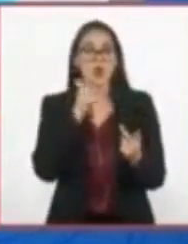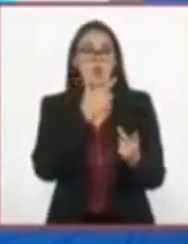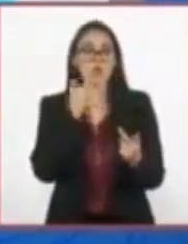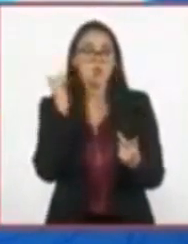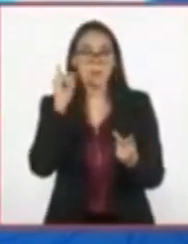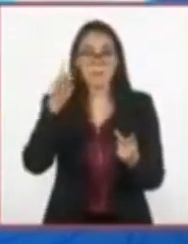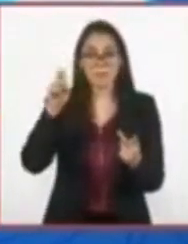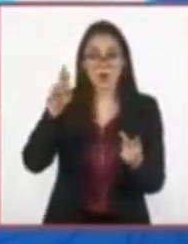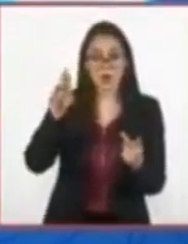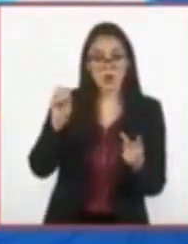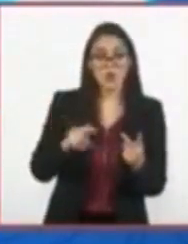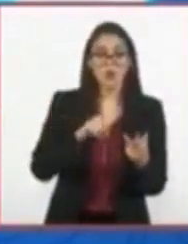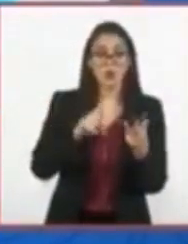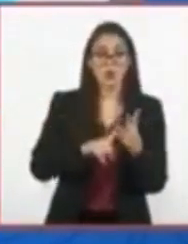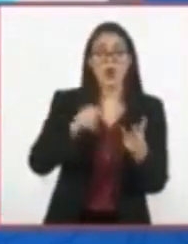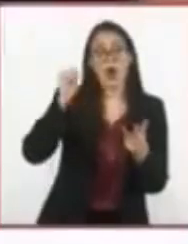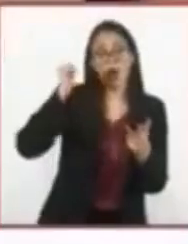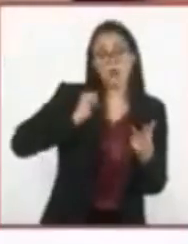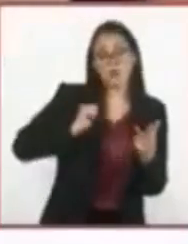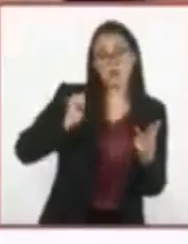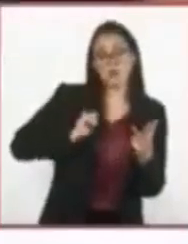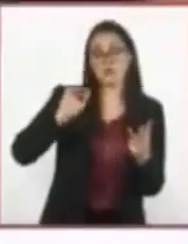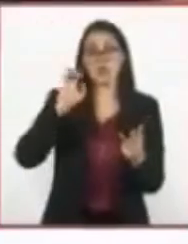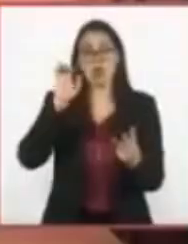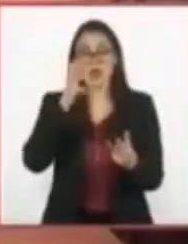C. Antiguo Egipto.